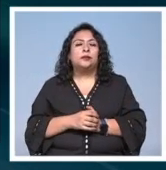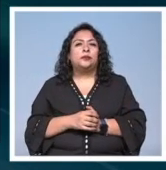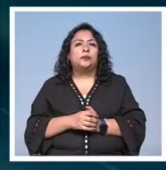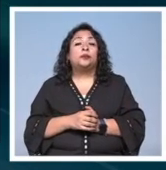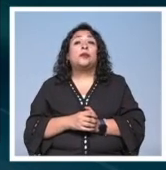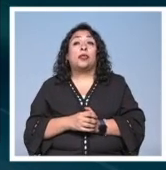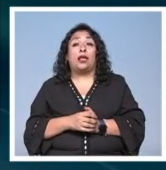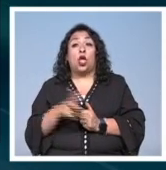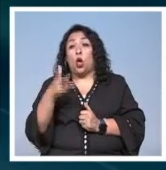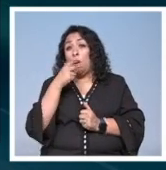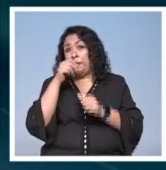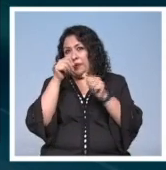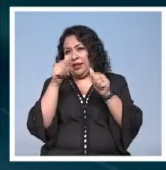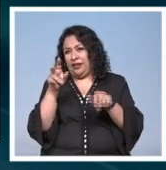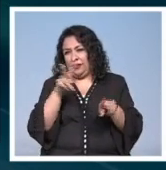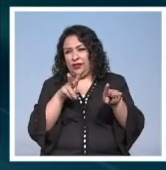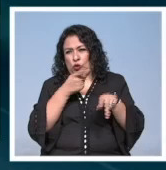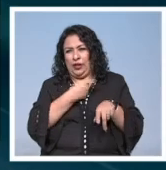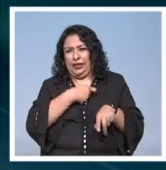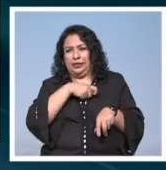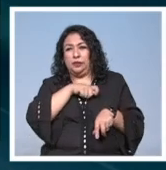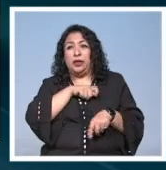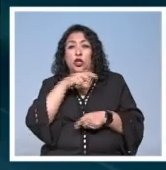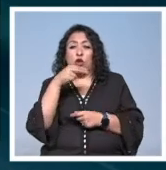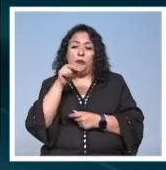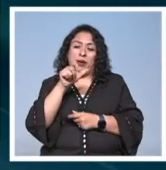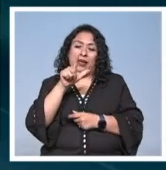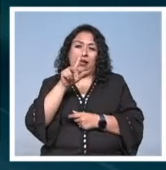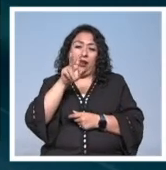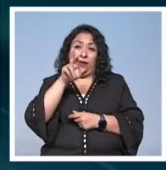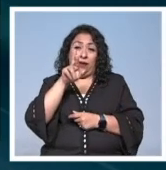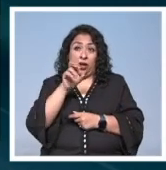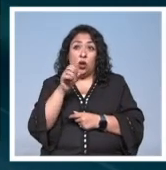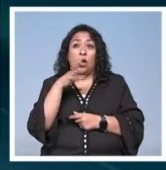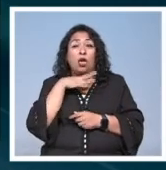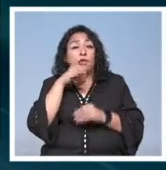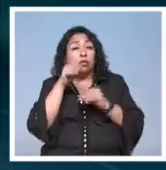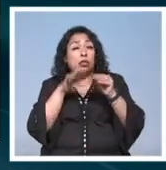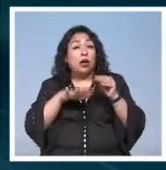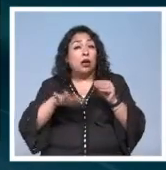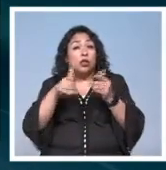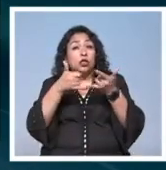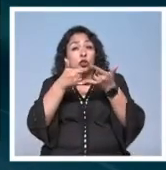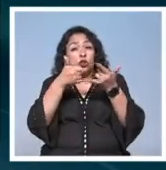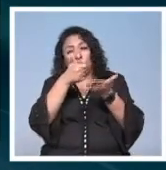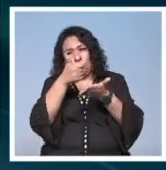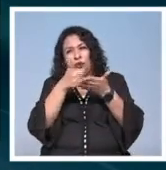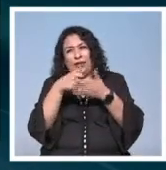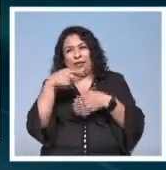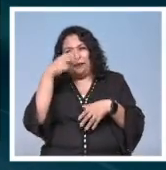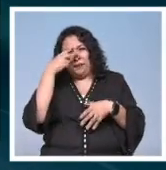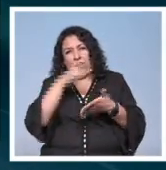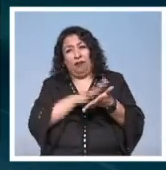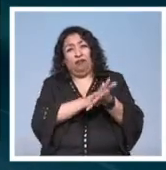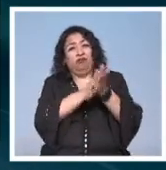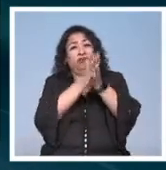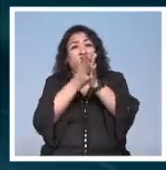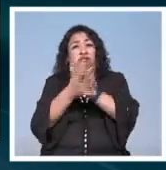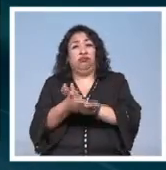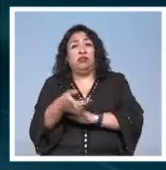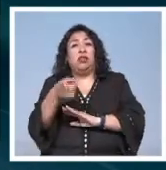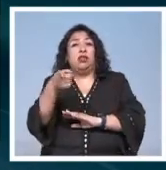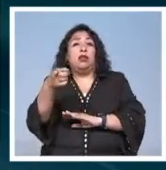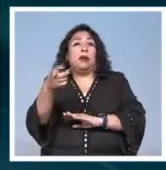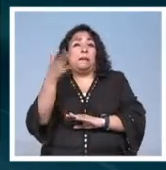El artista visual español Álvaro Borobio ha hecho de los paisajes urbanos de la ciudad de México uno de sus